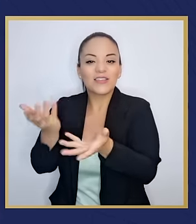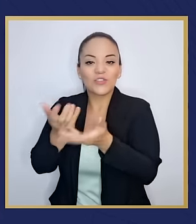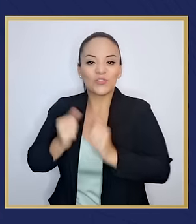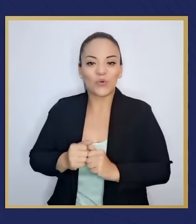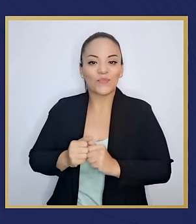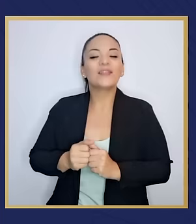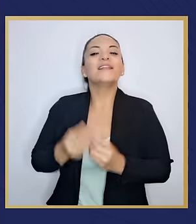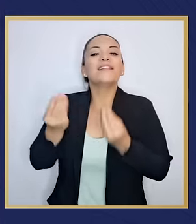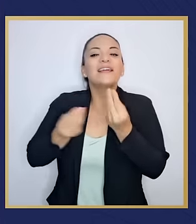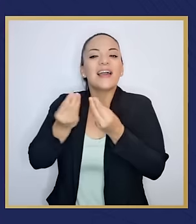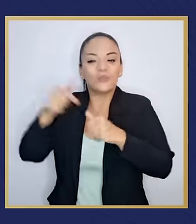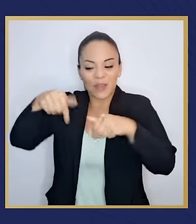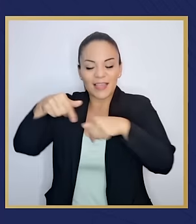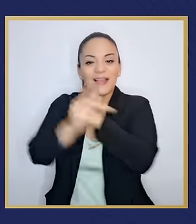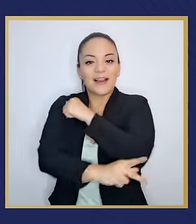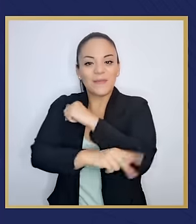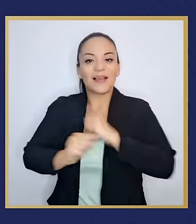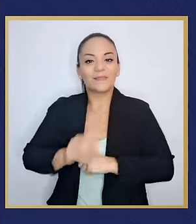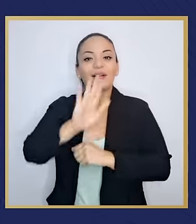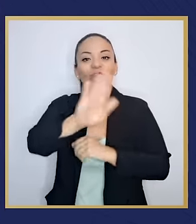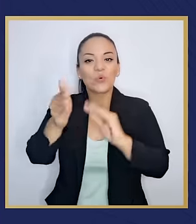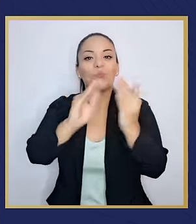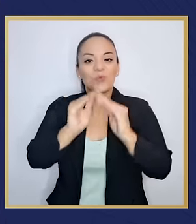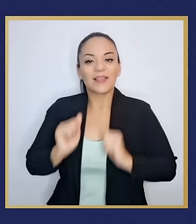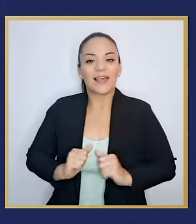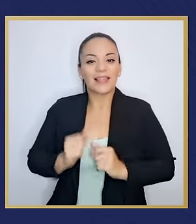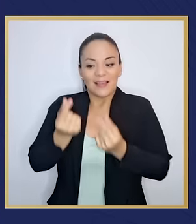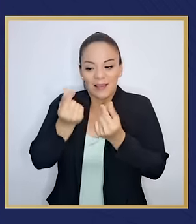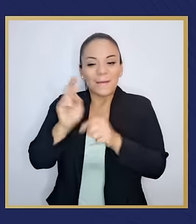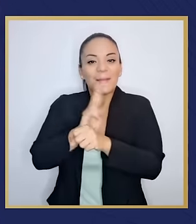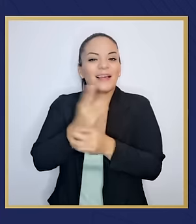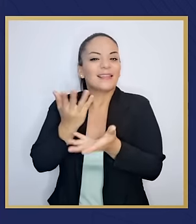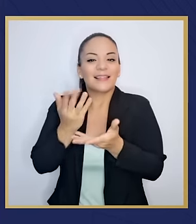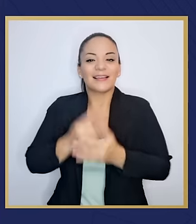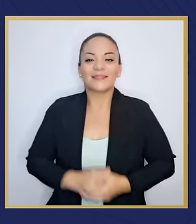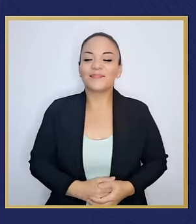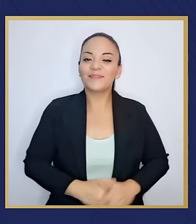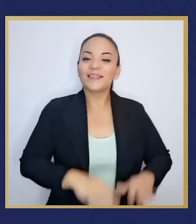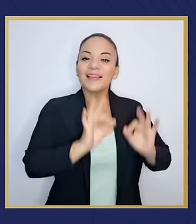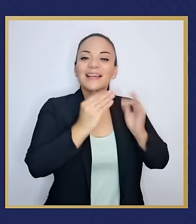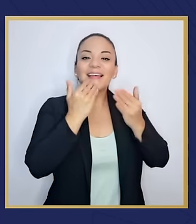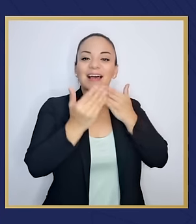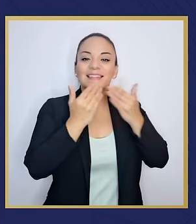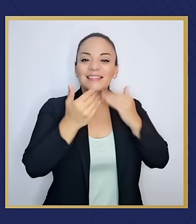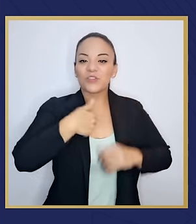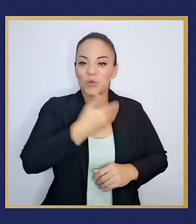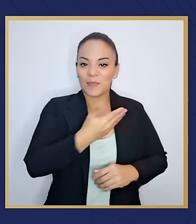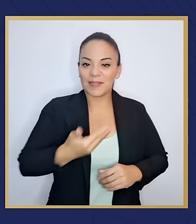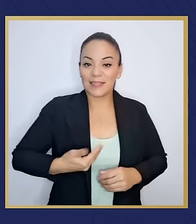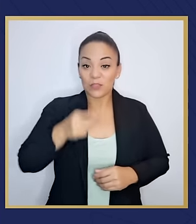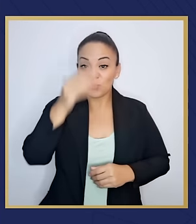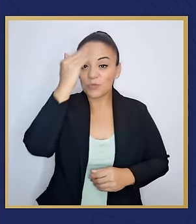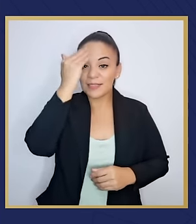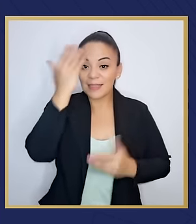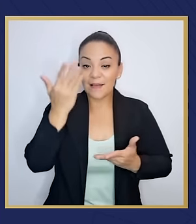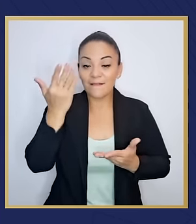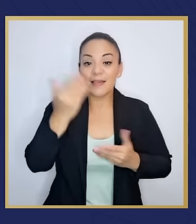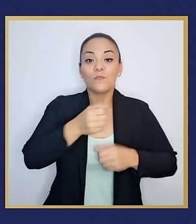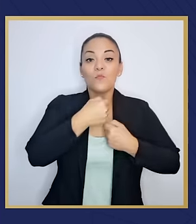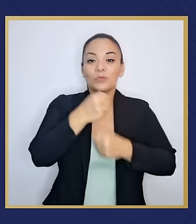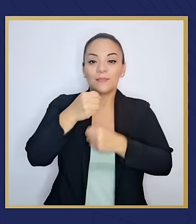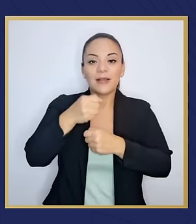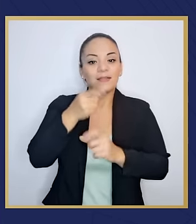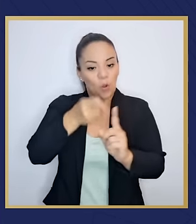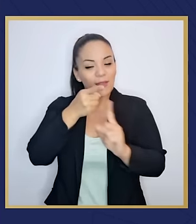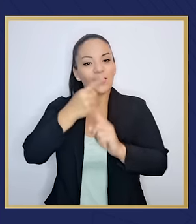hecho el país, su comunidad, con esos recursos. Muchas gracias, señor presidente. Como usted conoce, los gobiernos